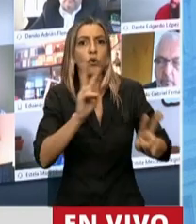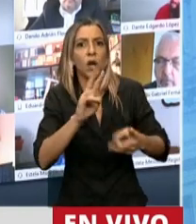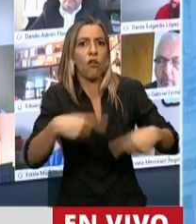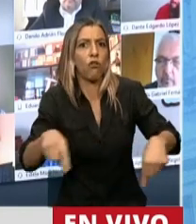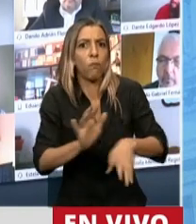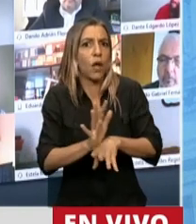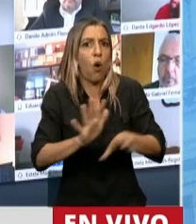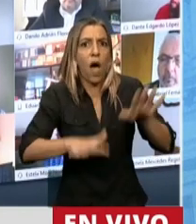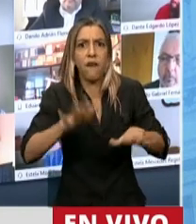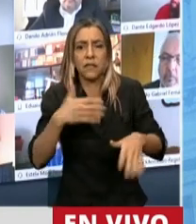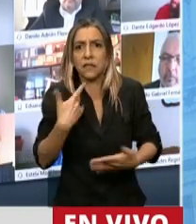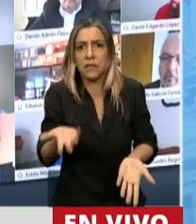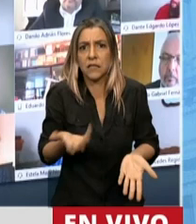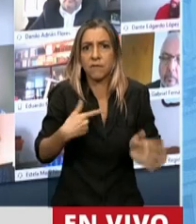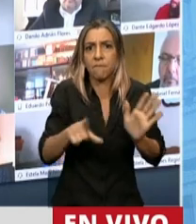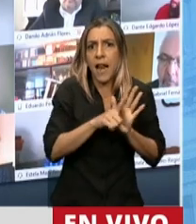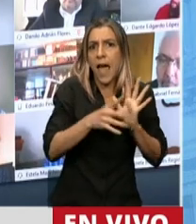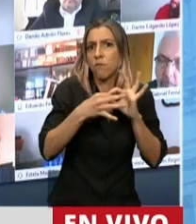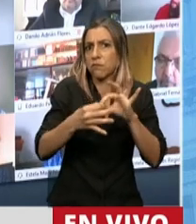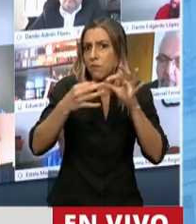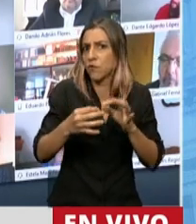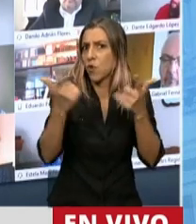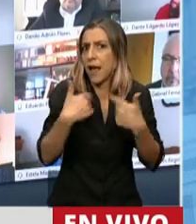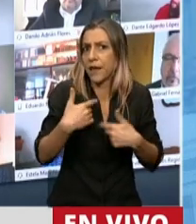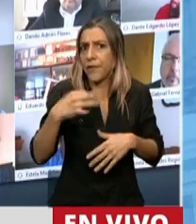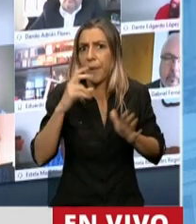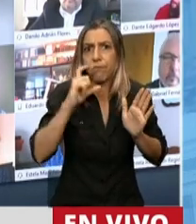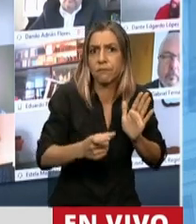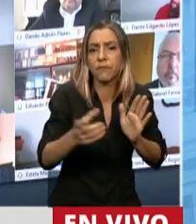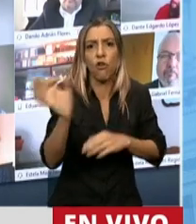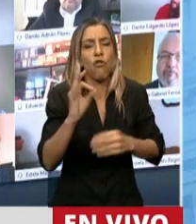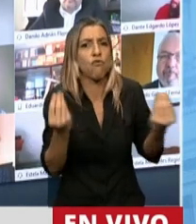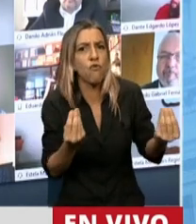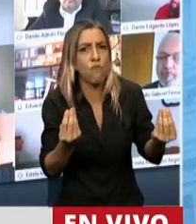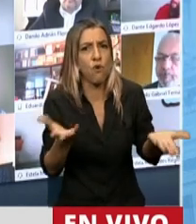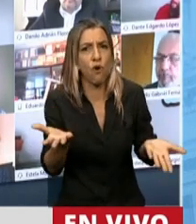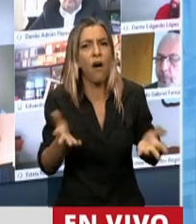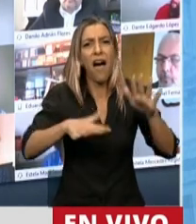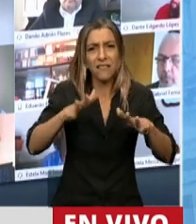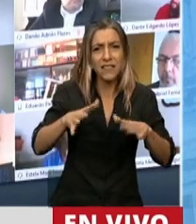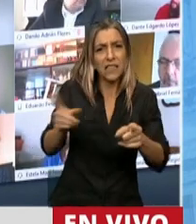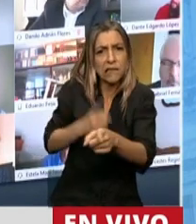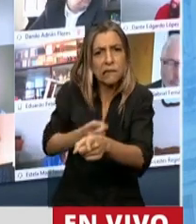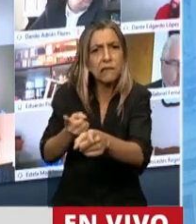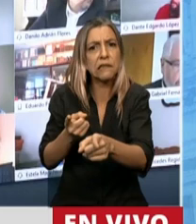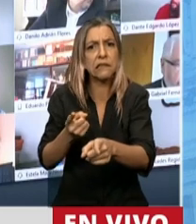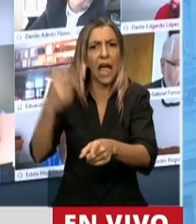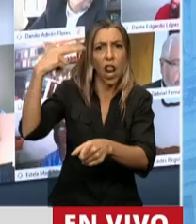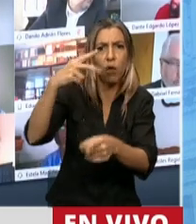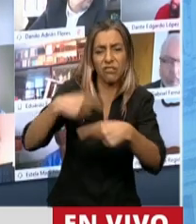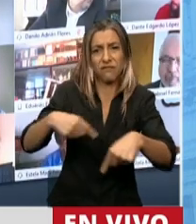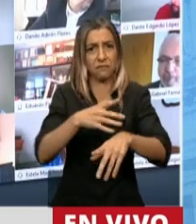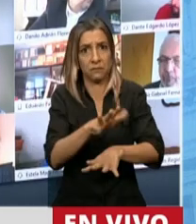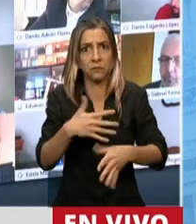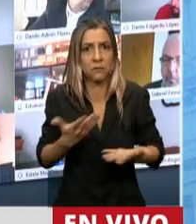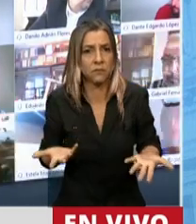lo persigue hasta con aviones a gente que va a trabajar. No puede el Congreso Nacional hacer la vista gorda ante esta situación que